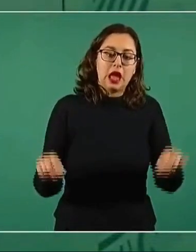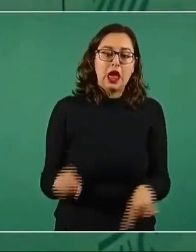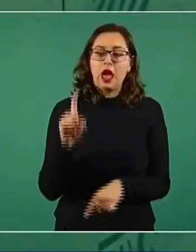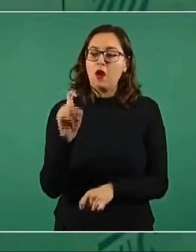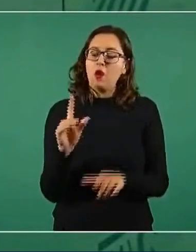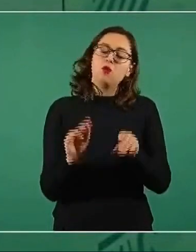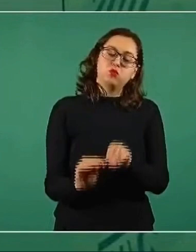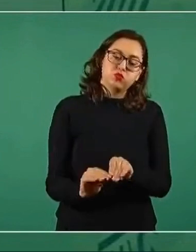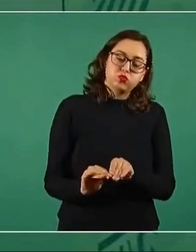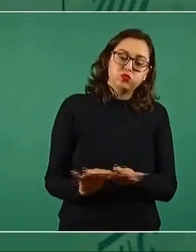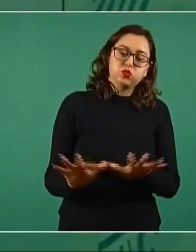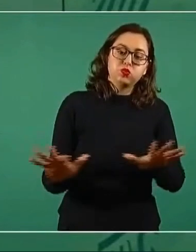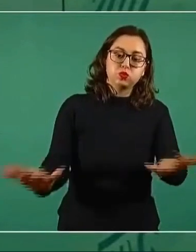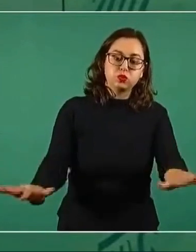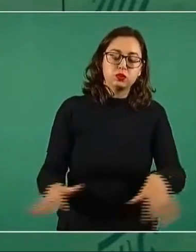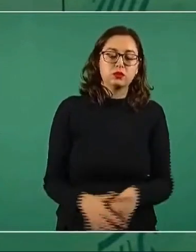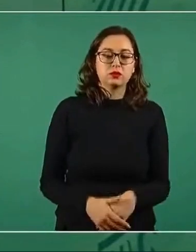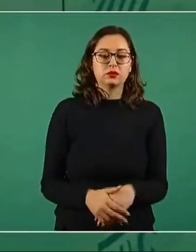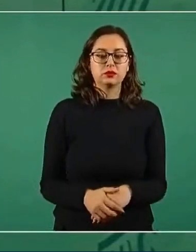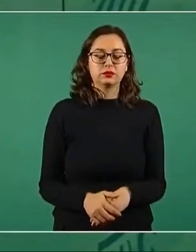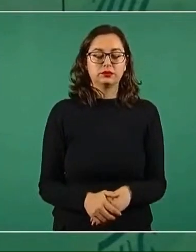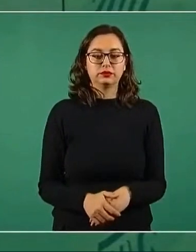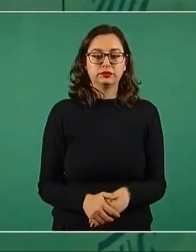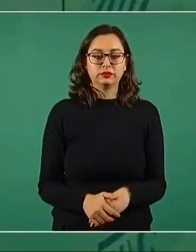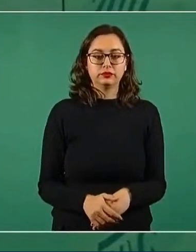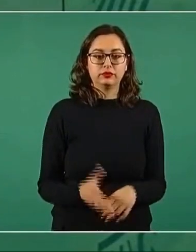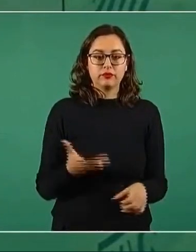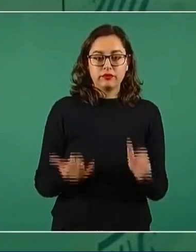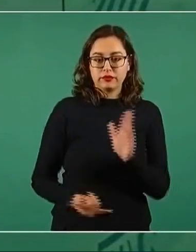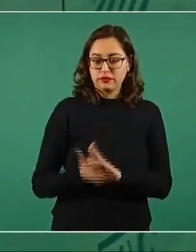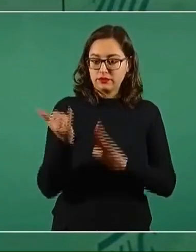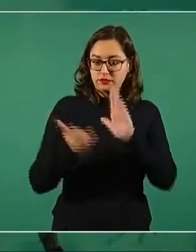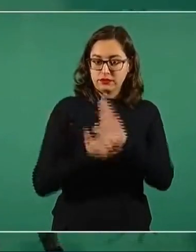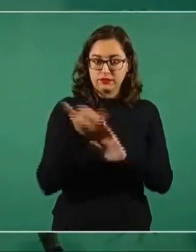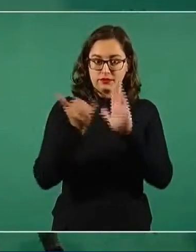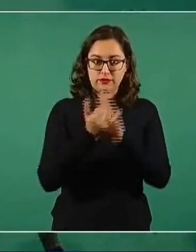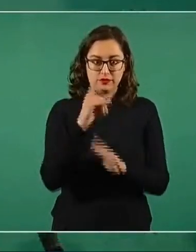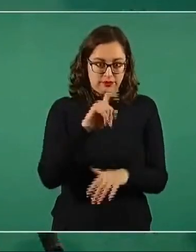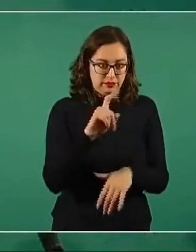la construcción de los canales que estamos haciendo para riego.